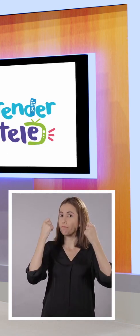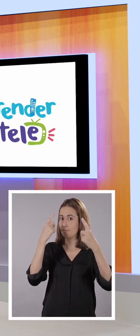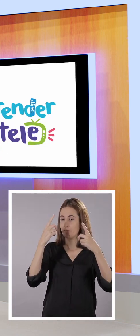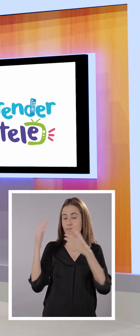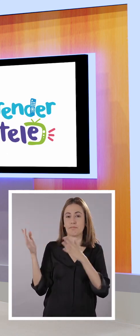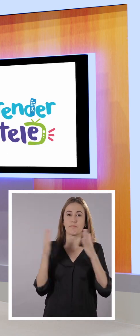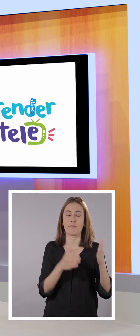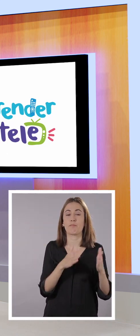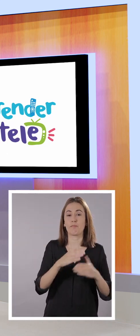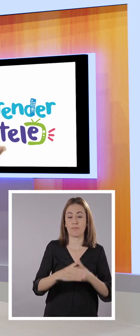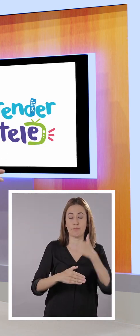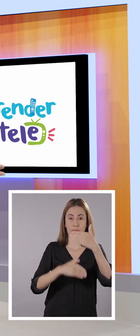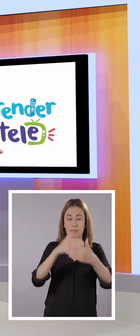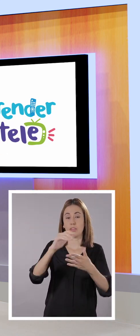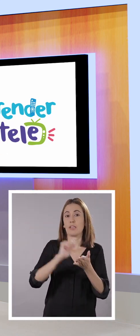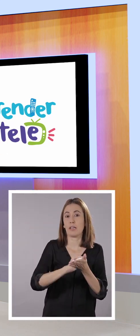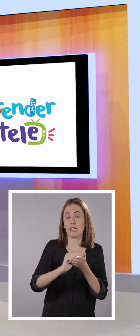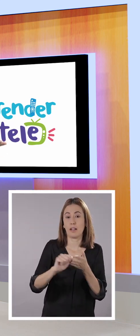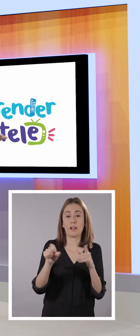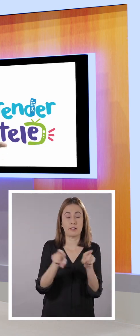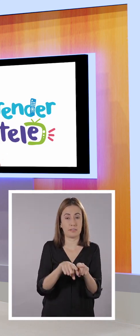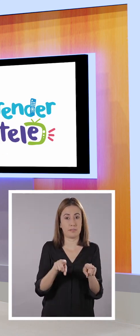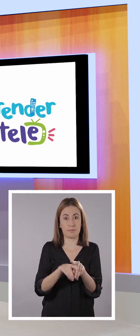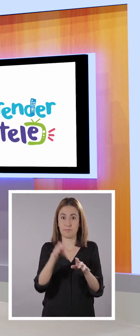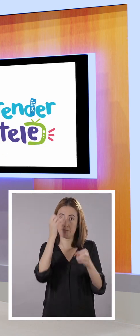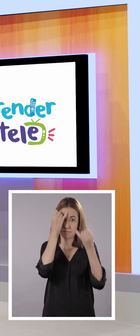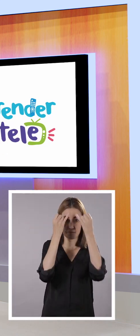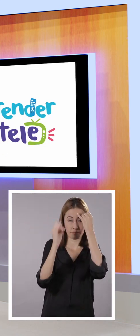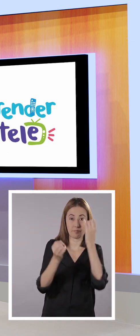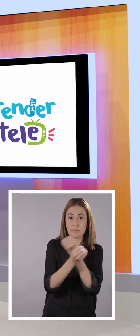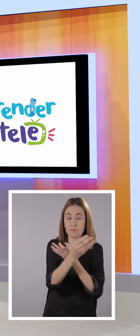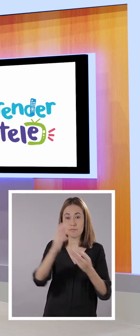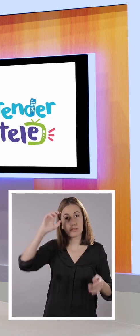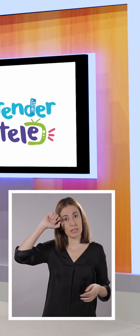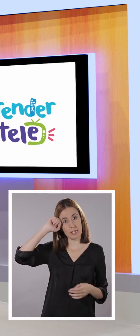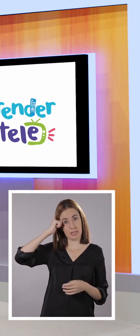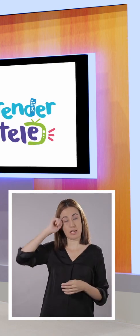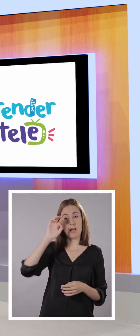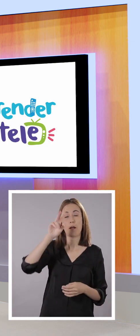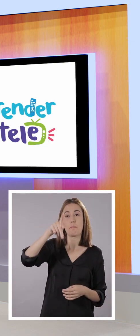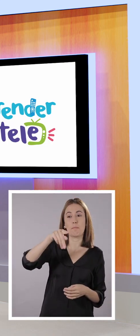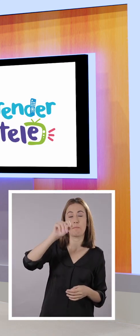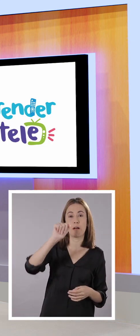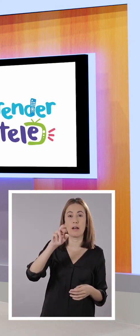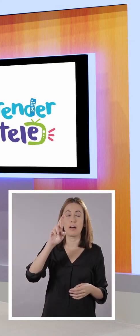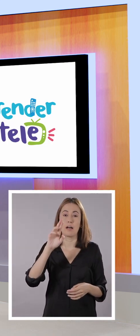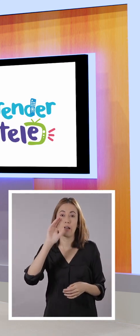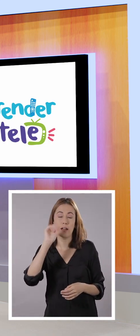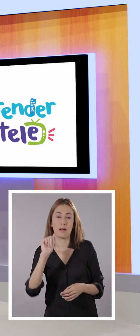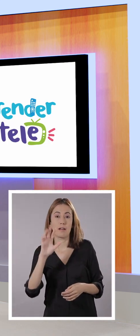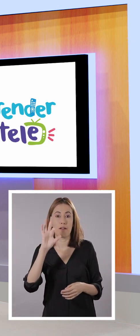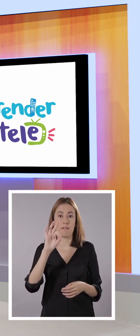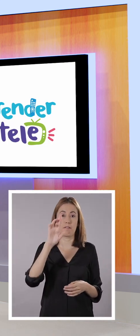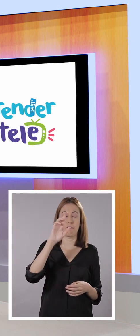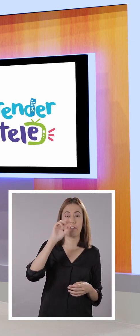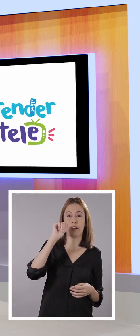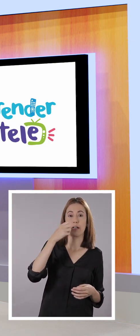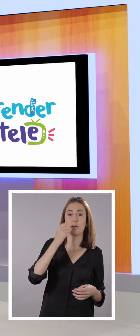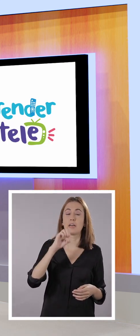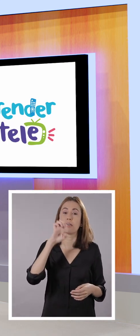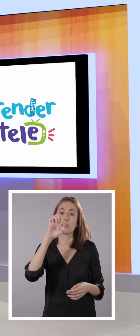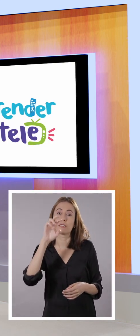Y es una forma de escribir la misma idea de una forma diferente. Recuerden, eso se llama parafrasear.